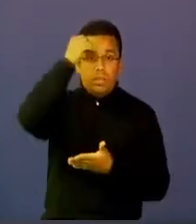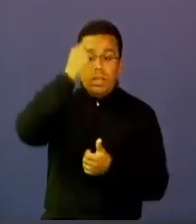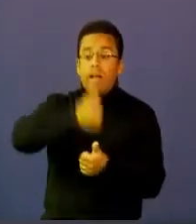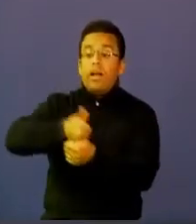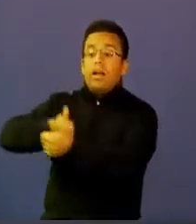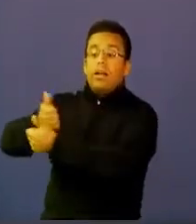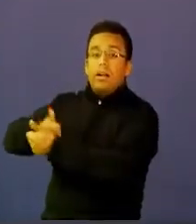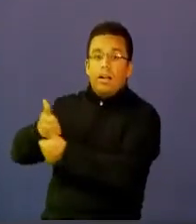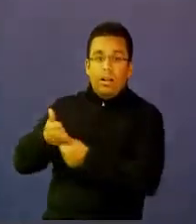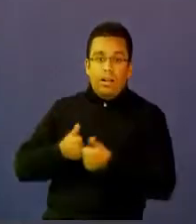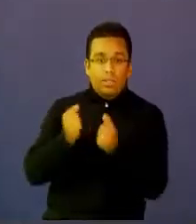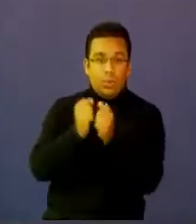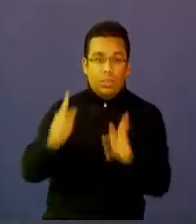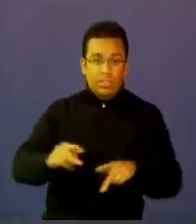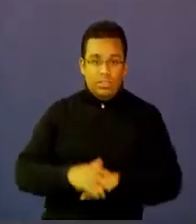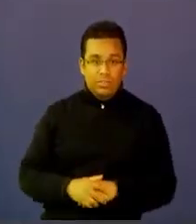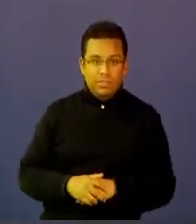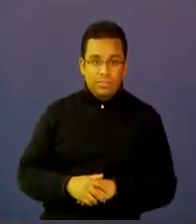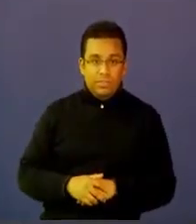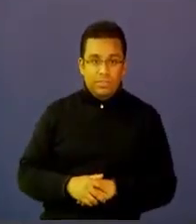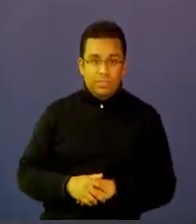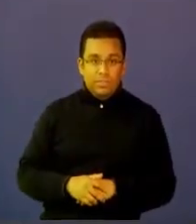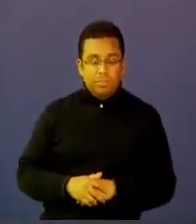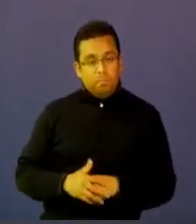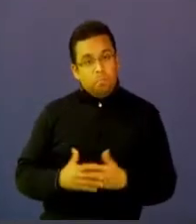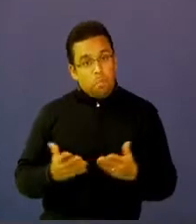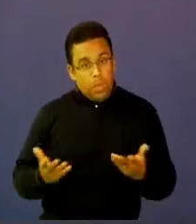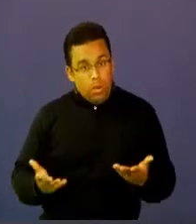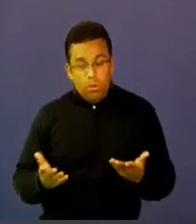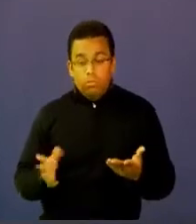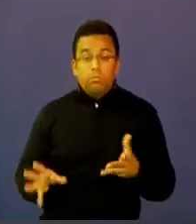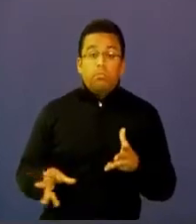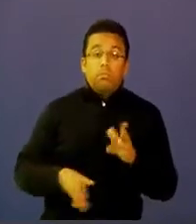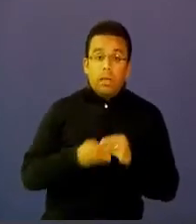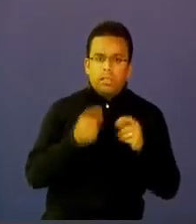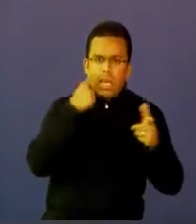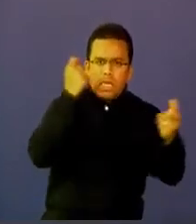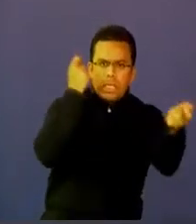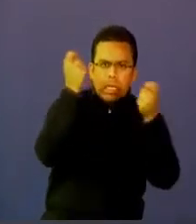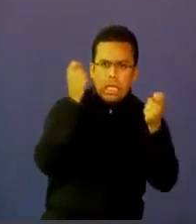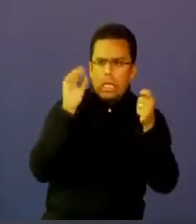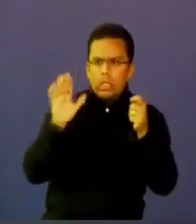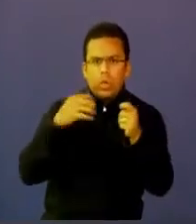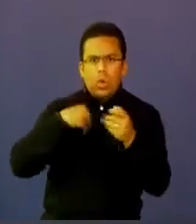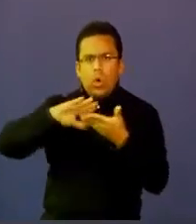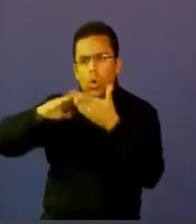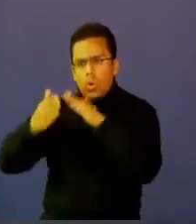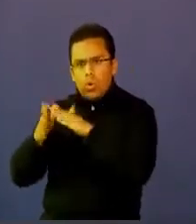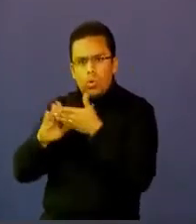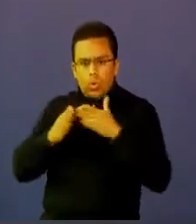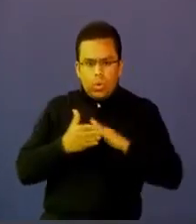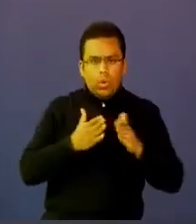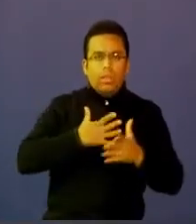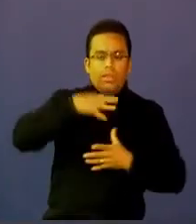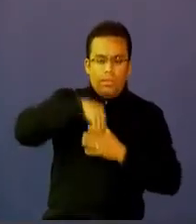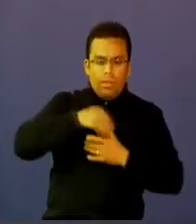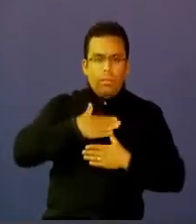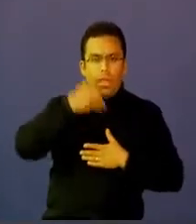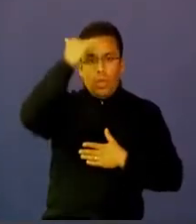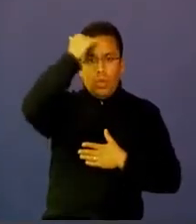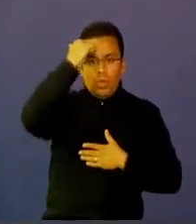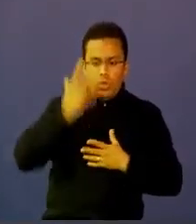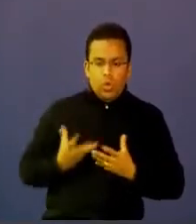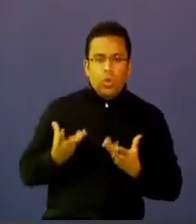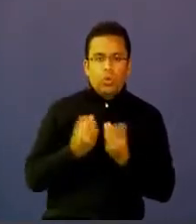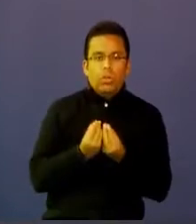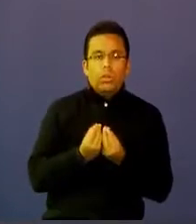estudiantes. Pero, ¿qué otras estrategias y por la misma línea de las estrategias de comunidad que se han generado entre nuestros docentes es posible